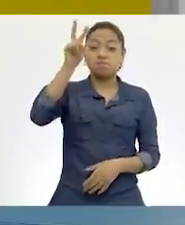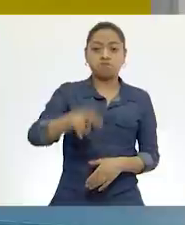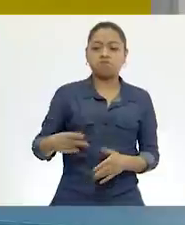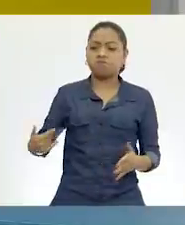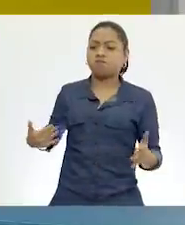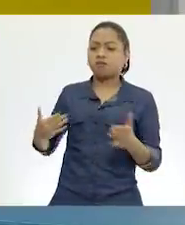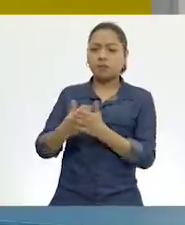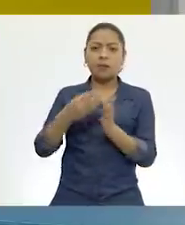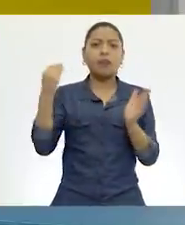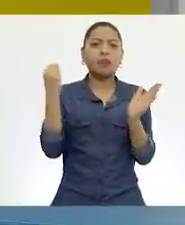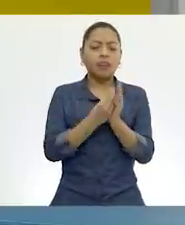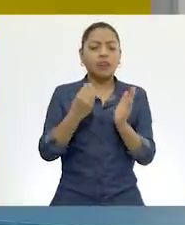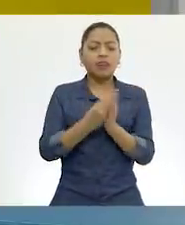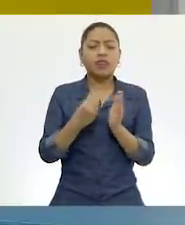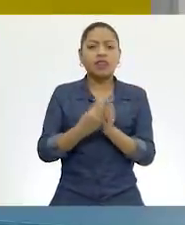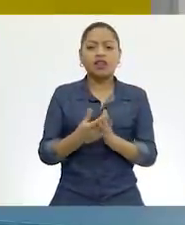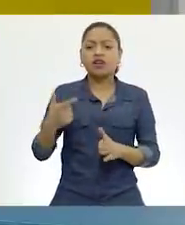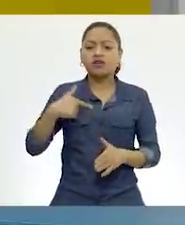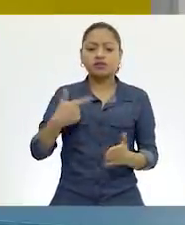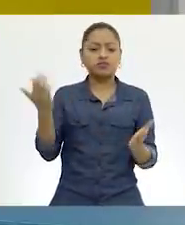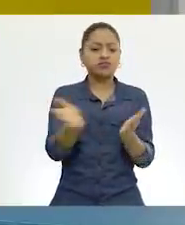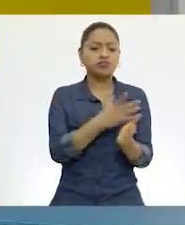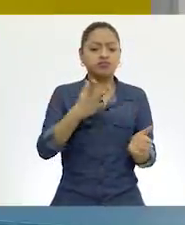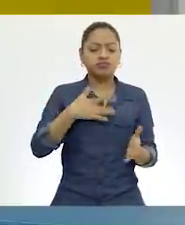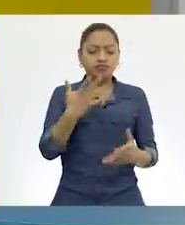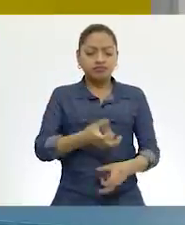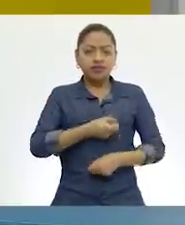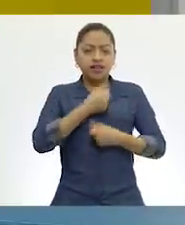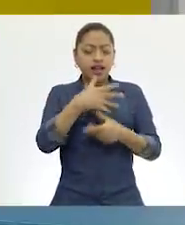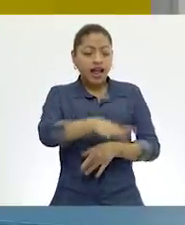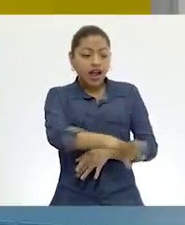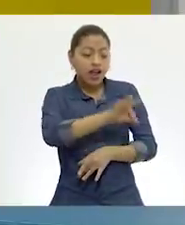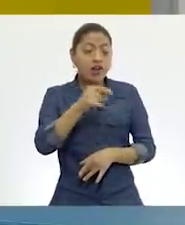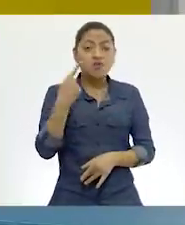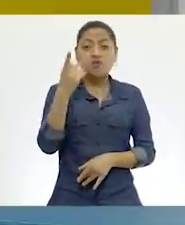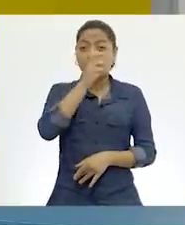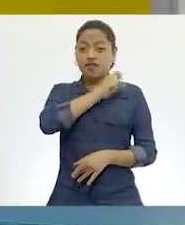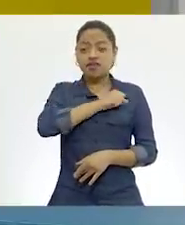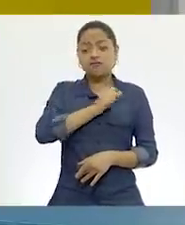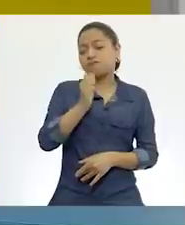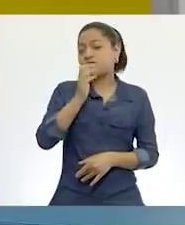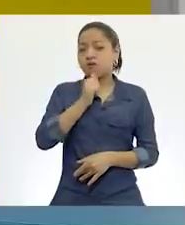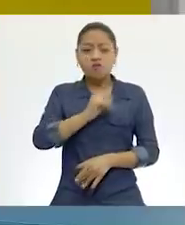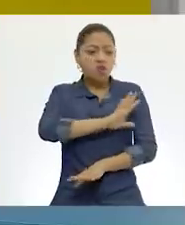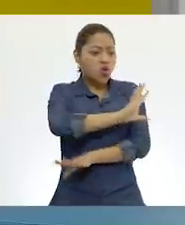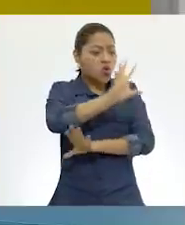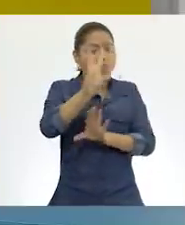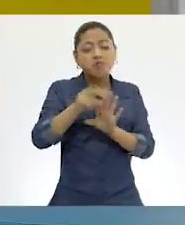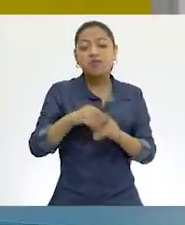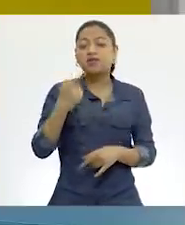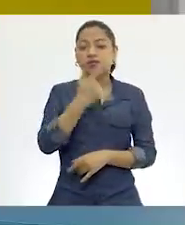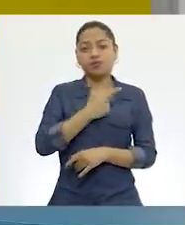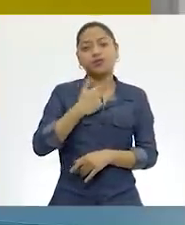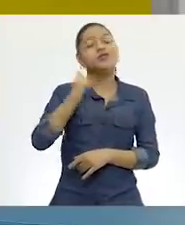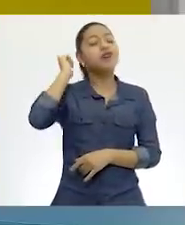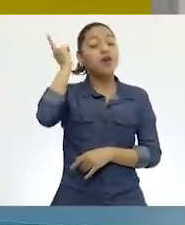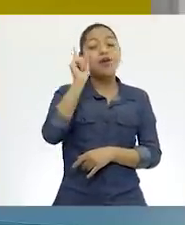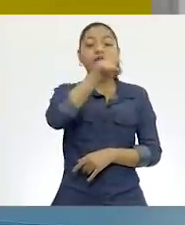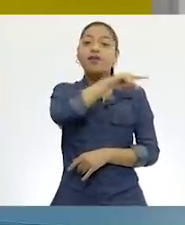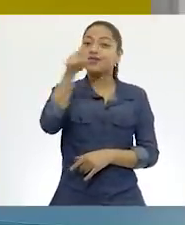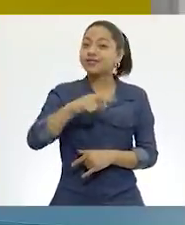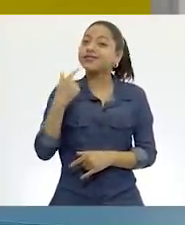no podría ya decir cuál de todos los poemas me ha gustado más, porque de verdad todos los he disfrutado y ojalá que en casa tú también